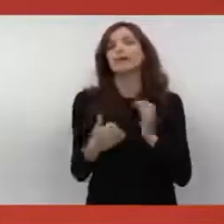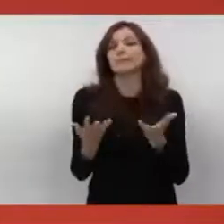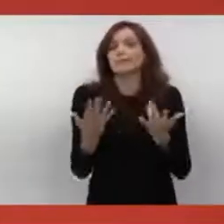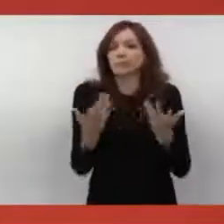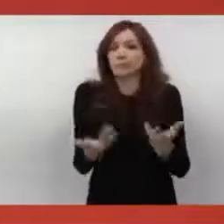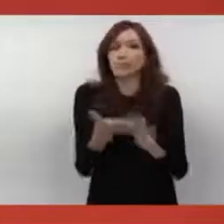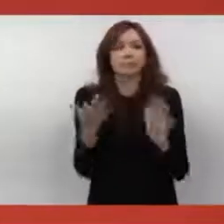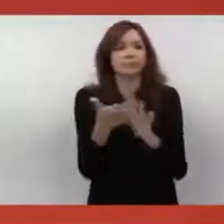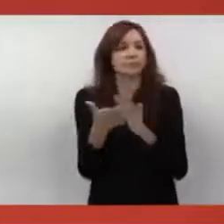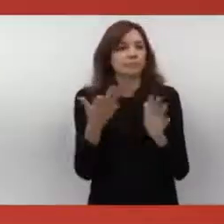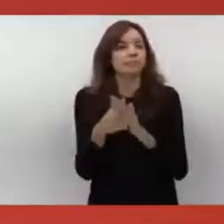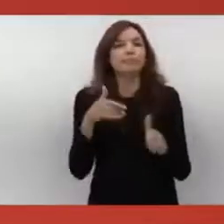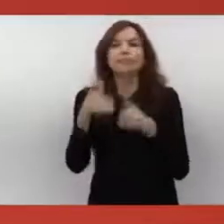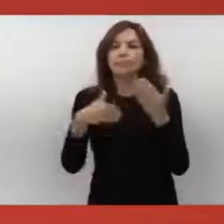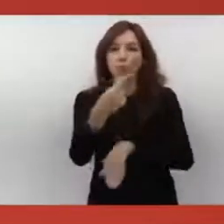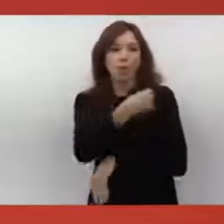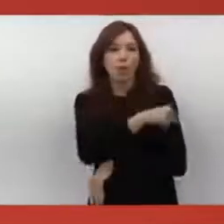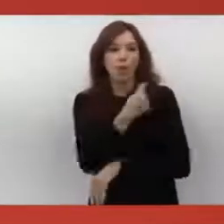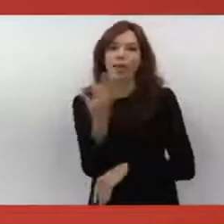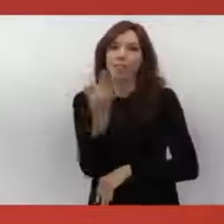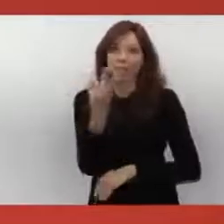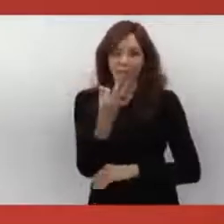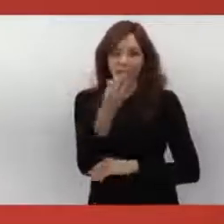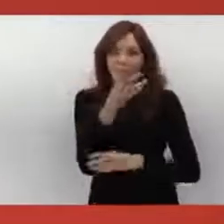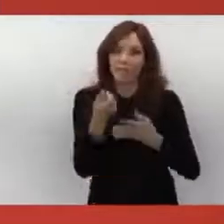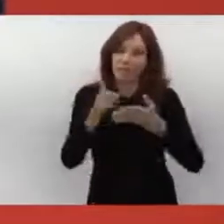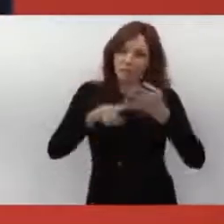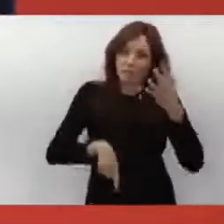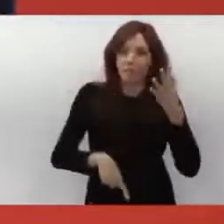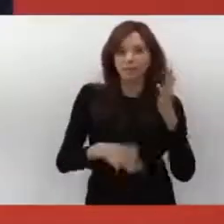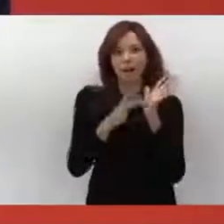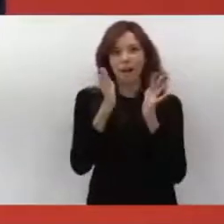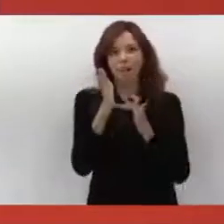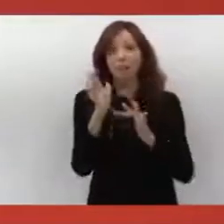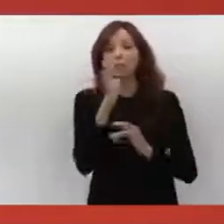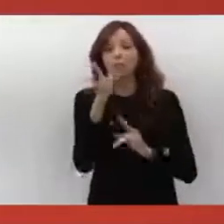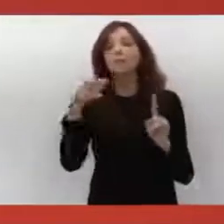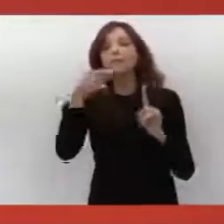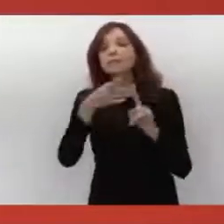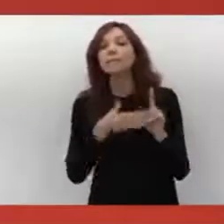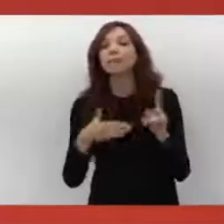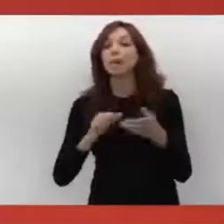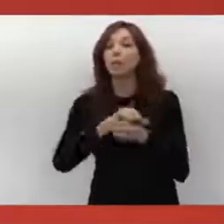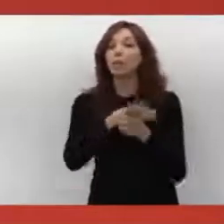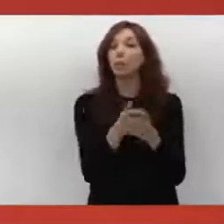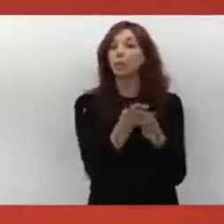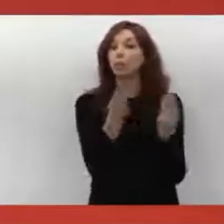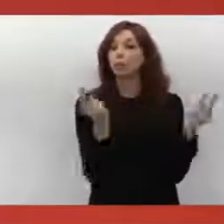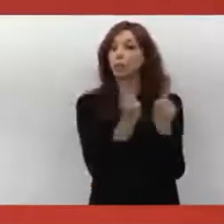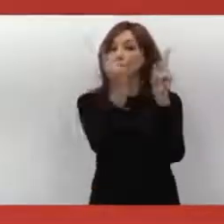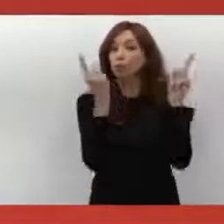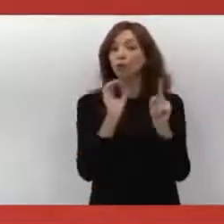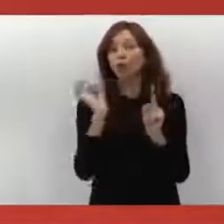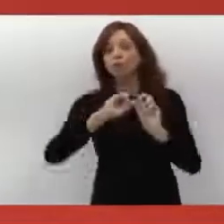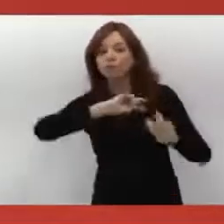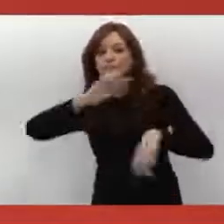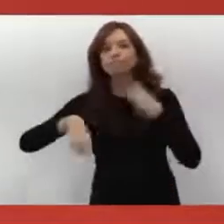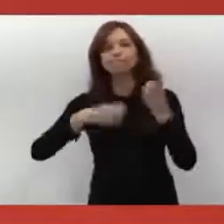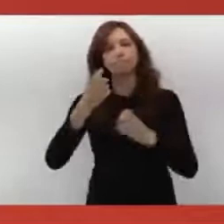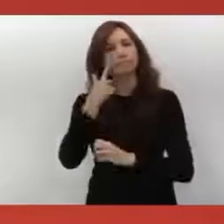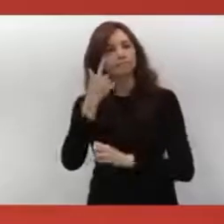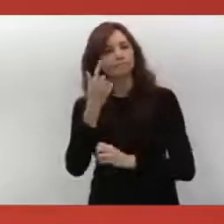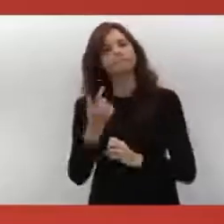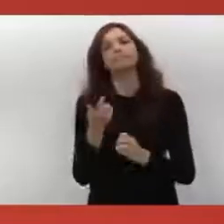proceso de vacunación, porque para poder acabar con el virus y para poder reiniciar la